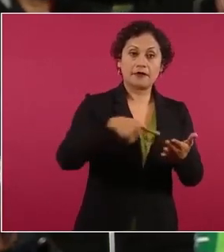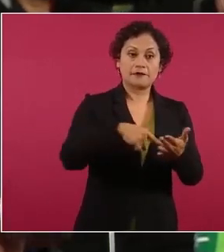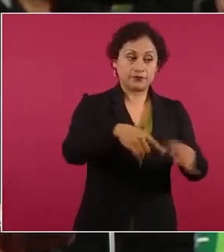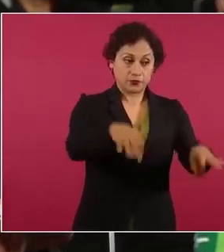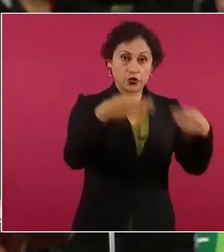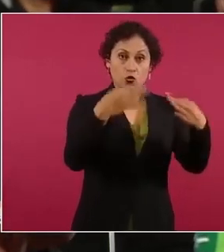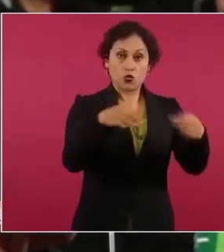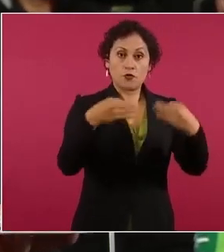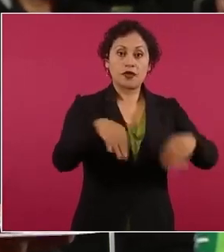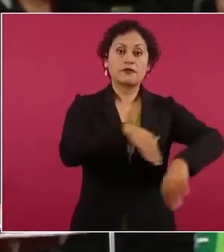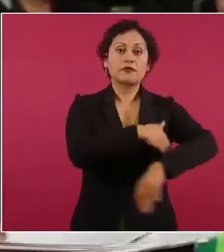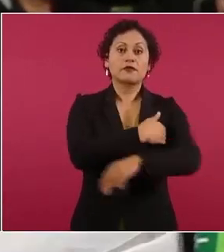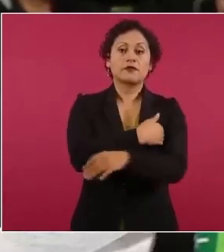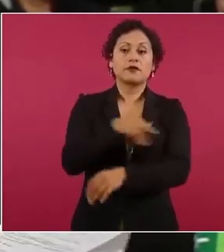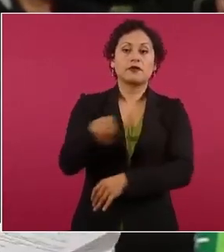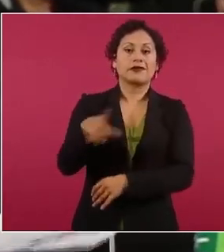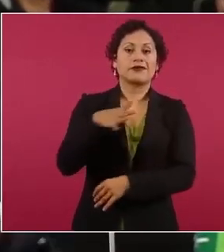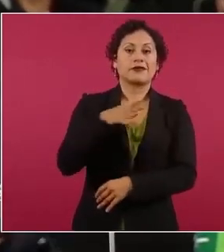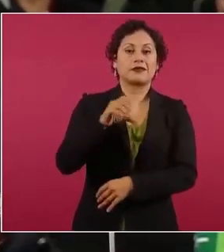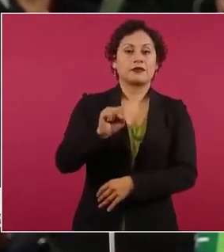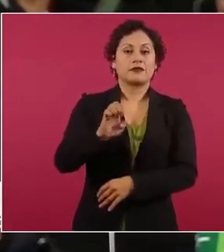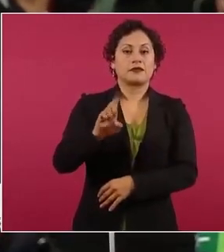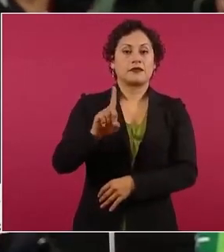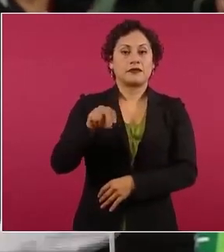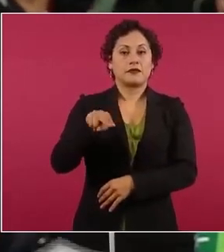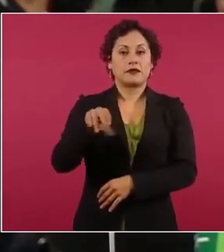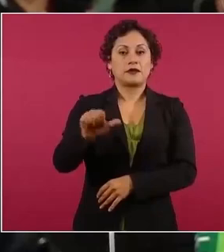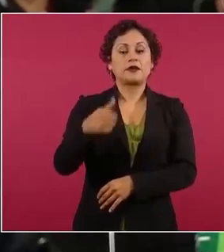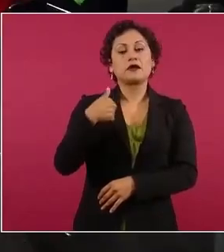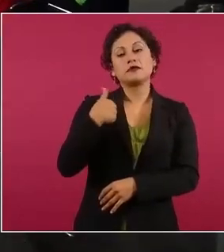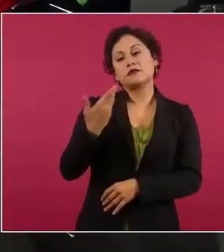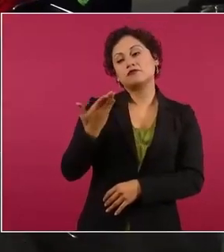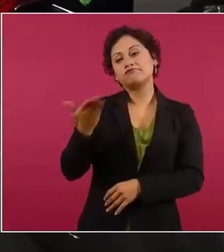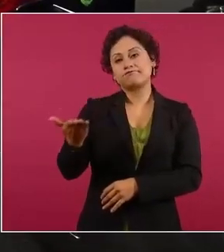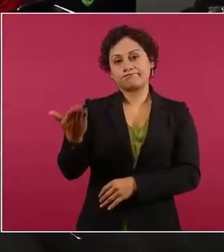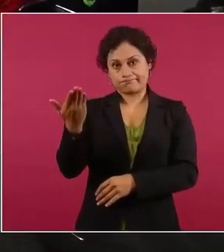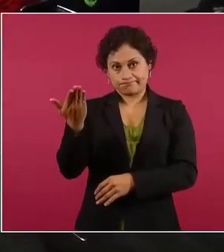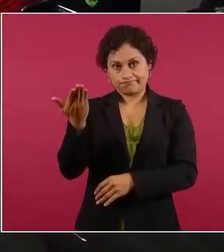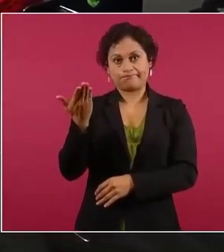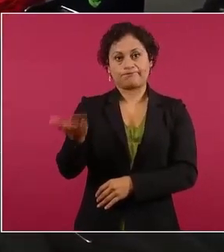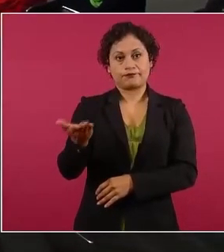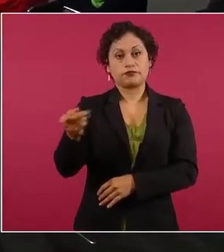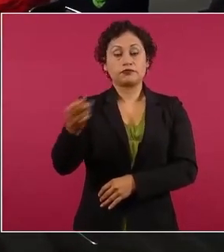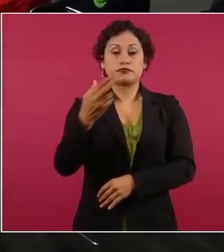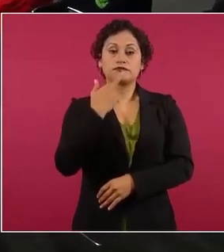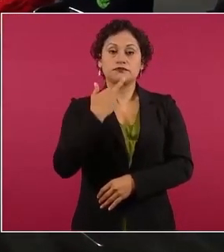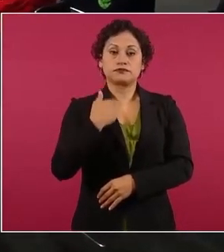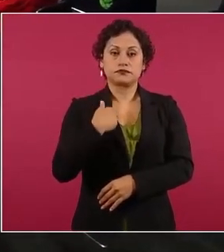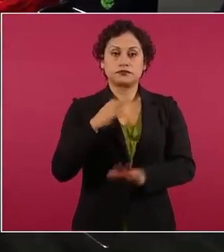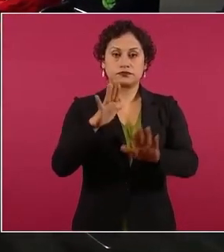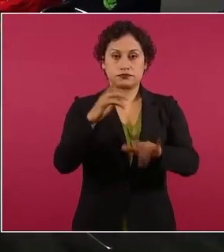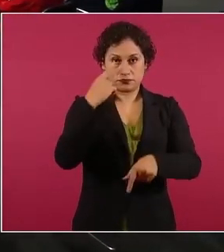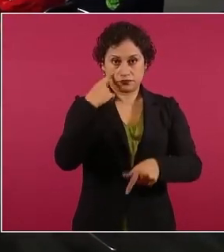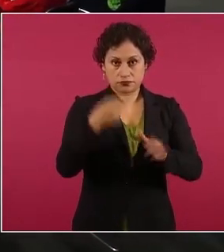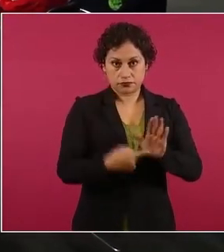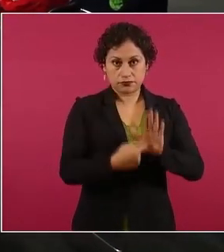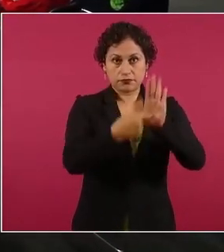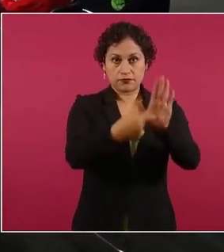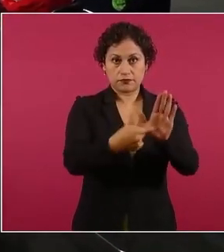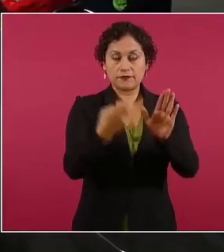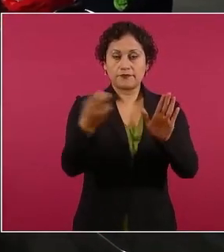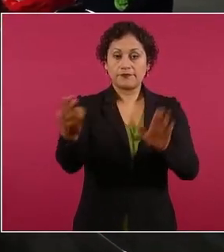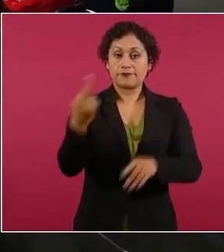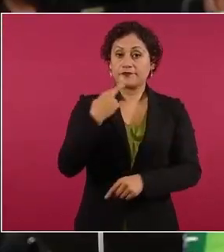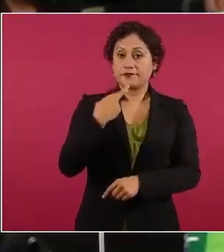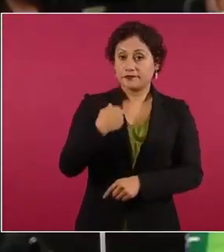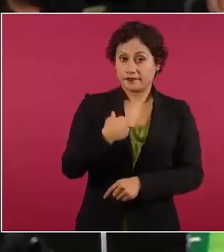Sedena lo he solicitado pero me respondieron acá está la la respuesta a la petición